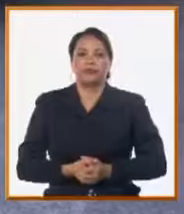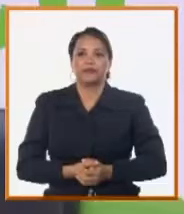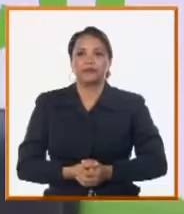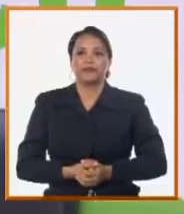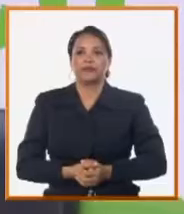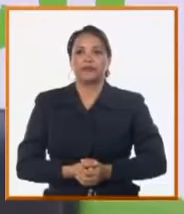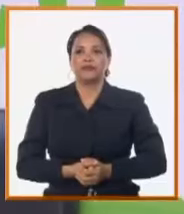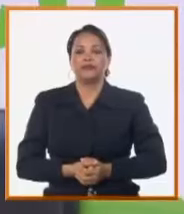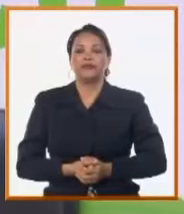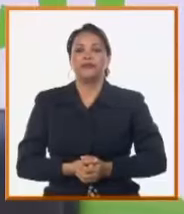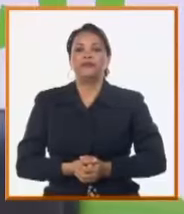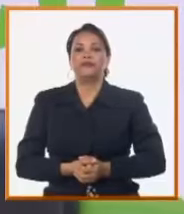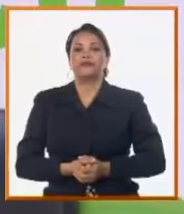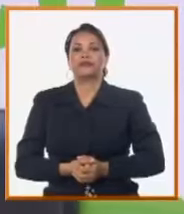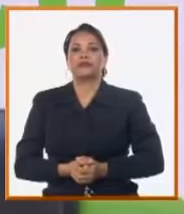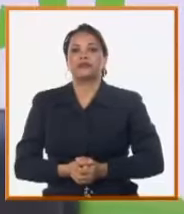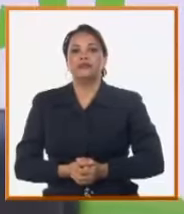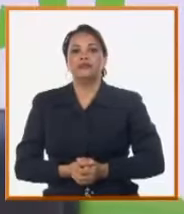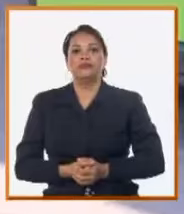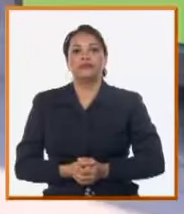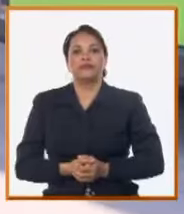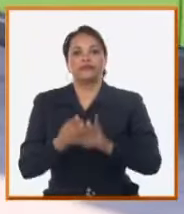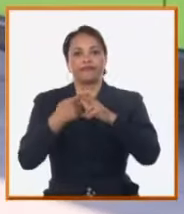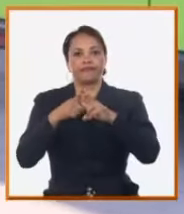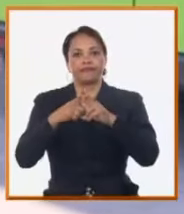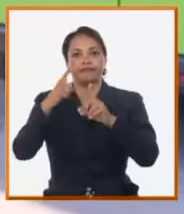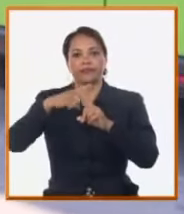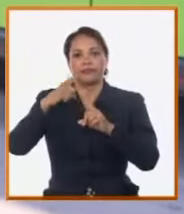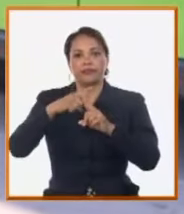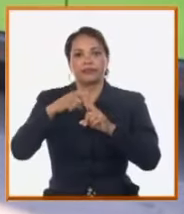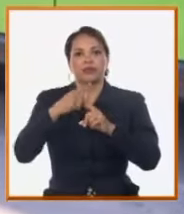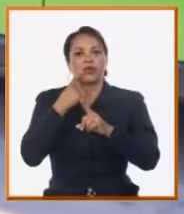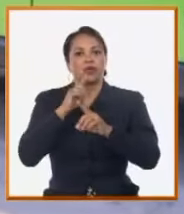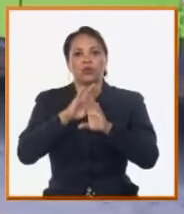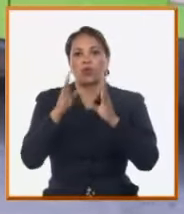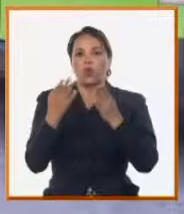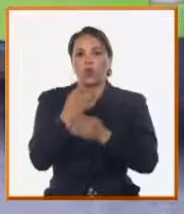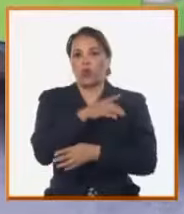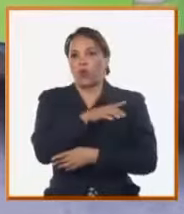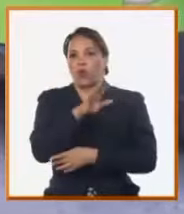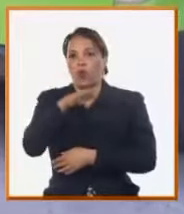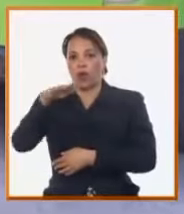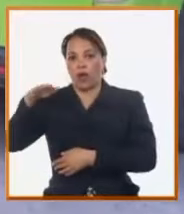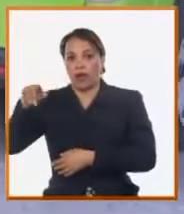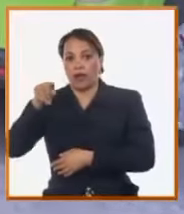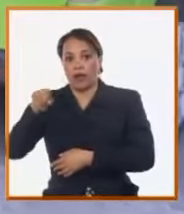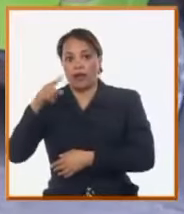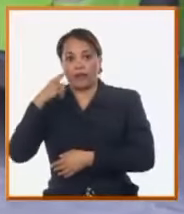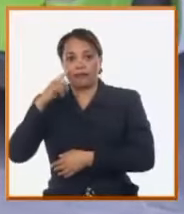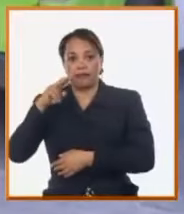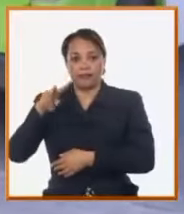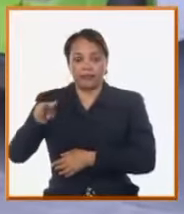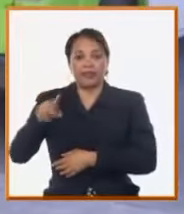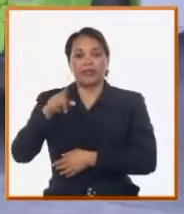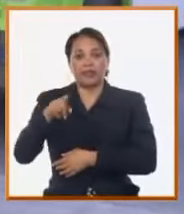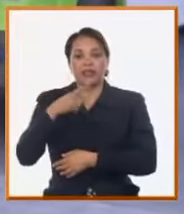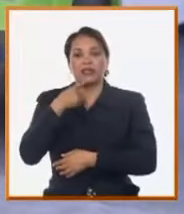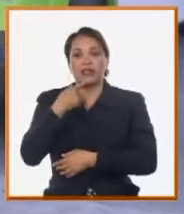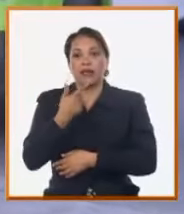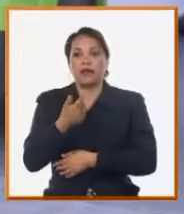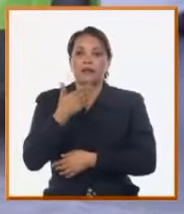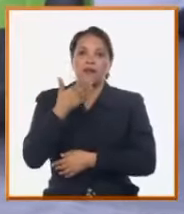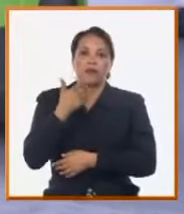de disponibilidad técnica distingue a esta flota de transportación eléctrica en Aguas de La Habana, que se revierte además en cero emisiones